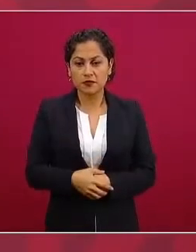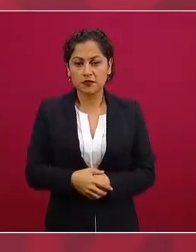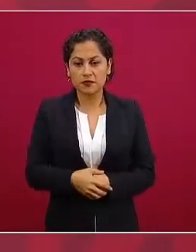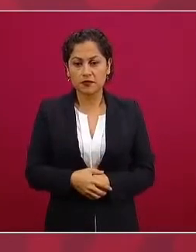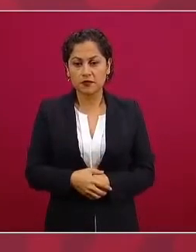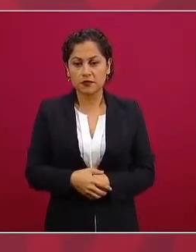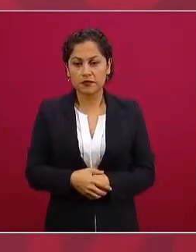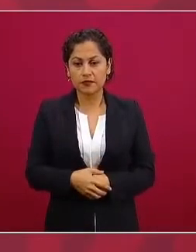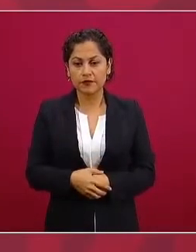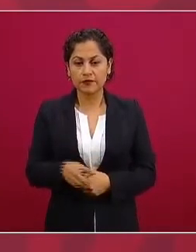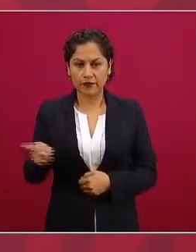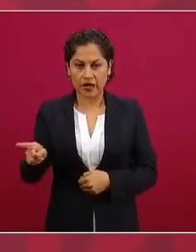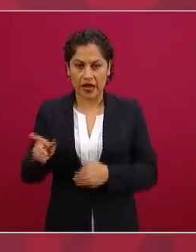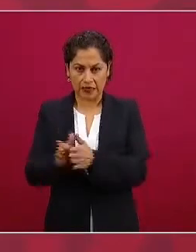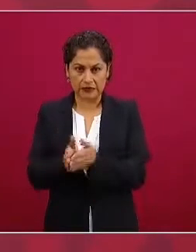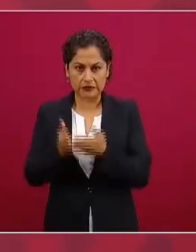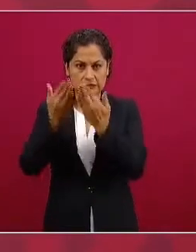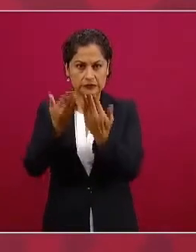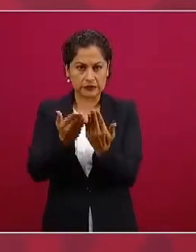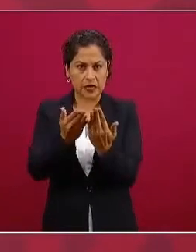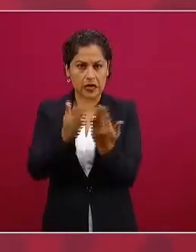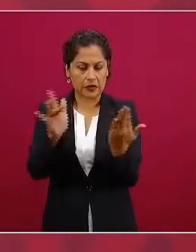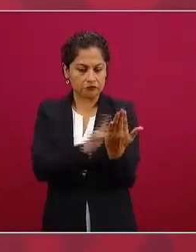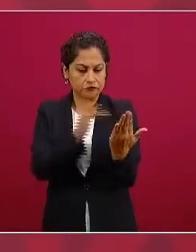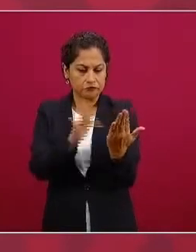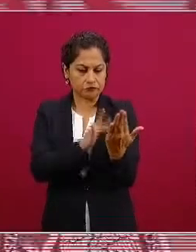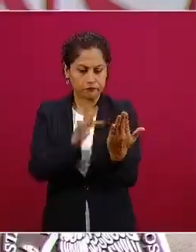su tabla y dice ¿usted dijo esto?